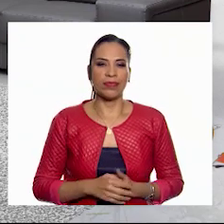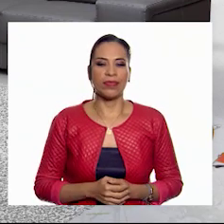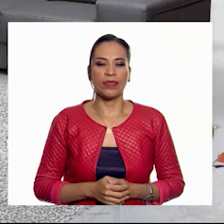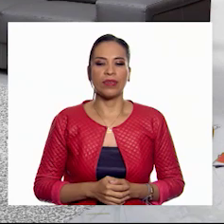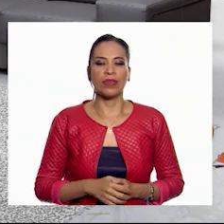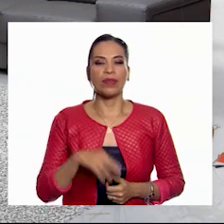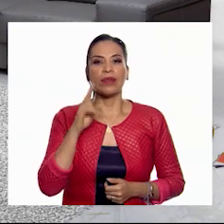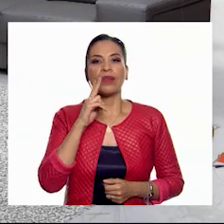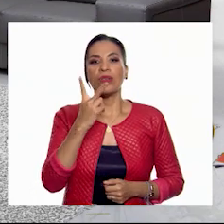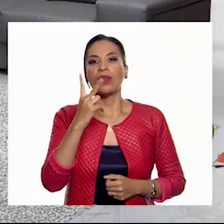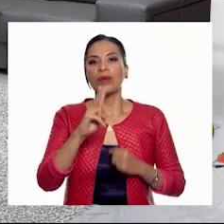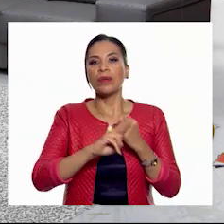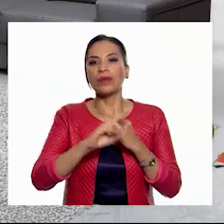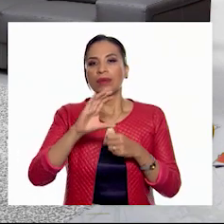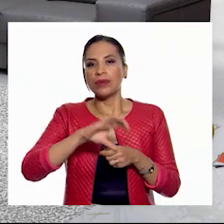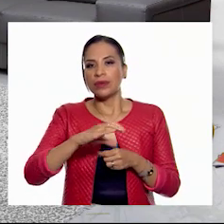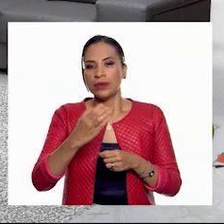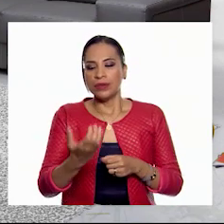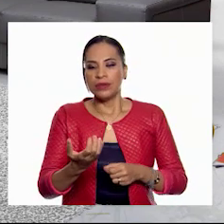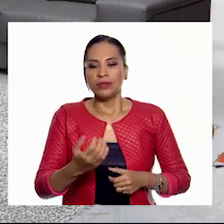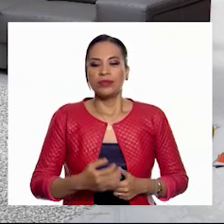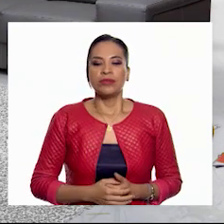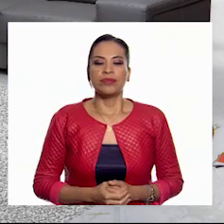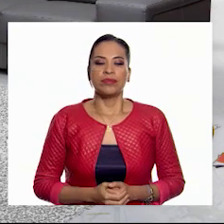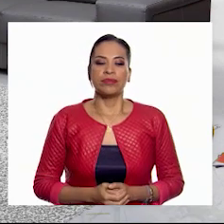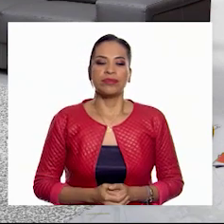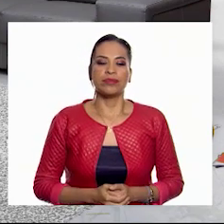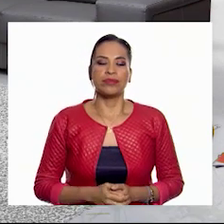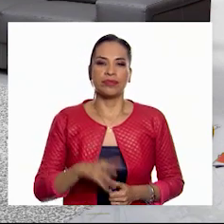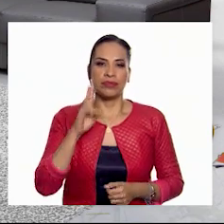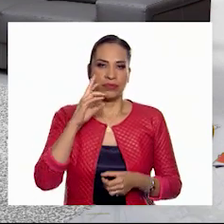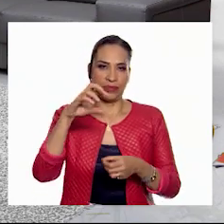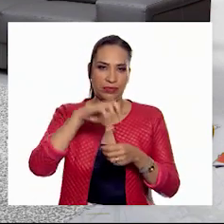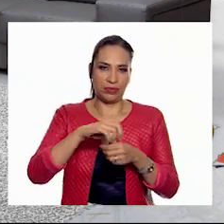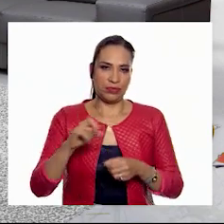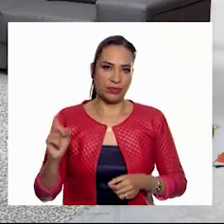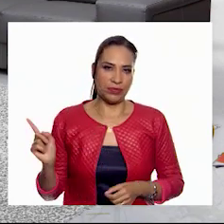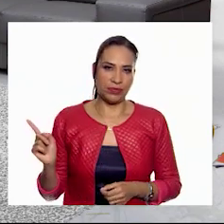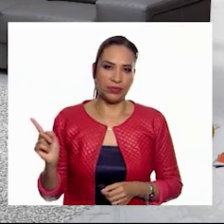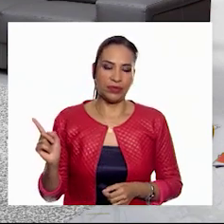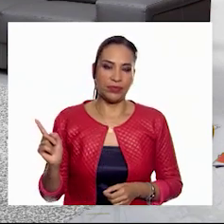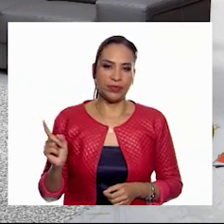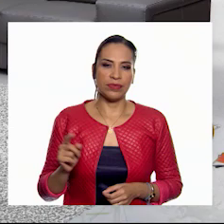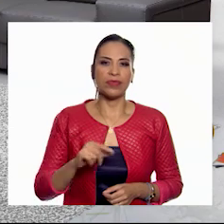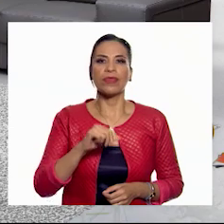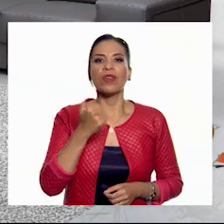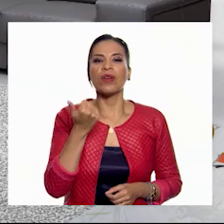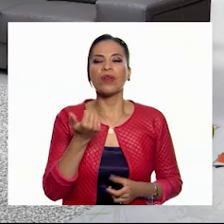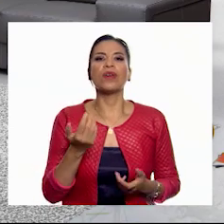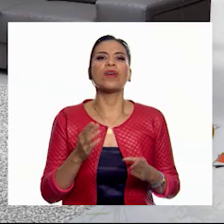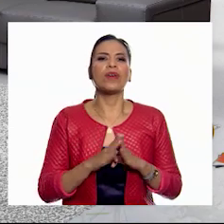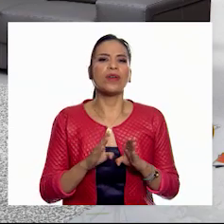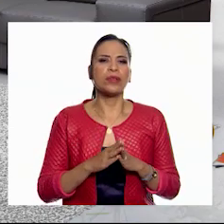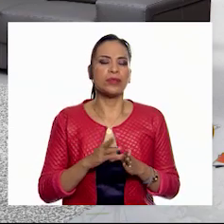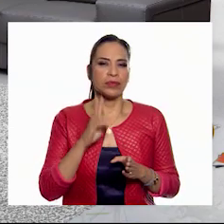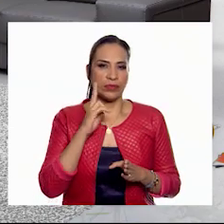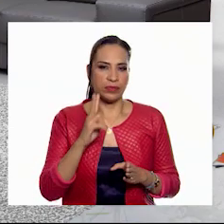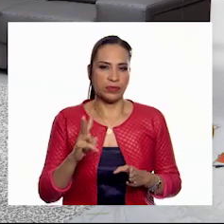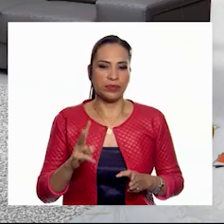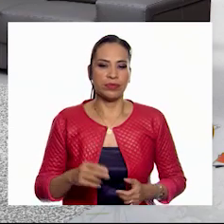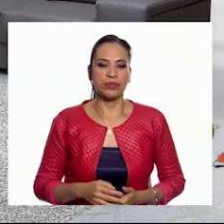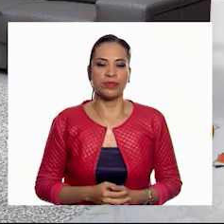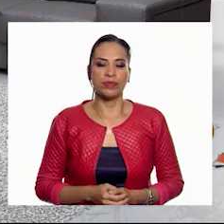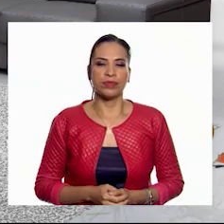Volteamos dos vasos. Ajá. Así con la pelotita. Y el otro, en medida de lo que puedas,